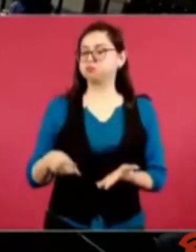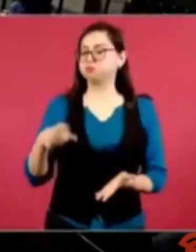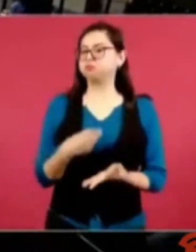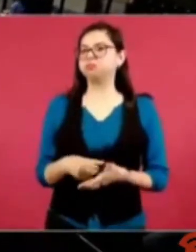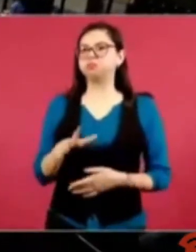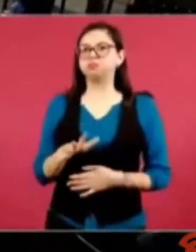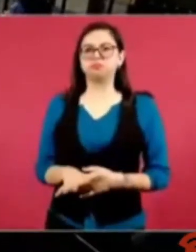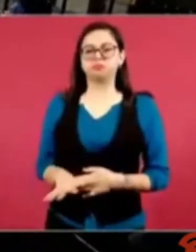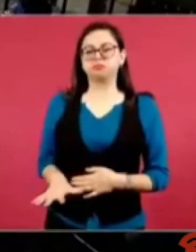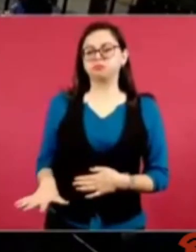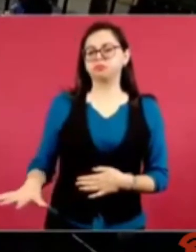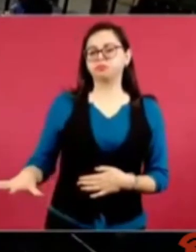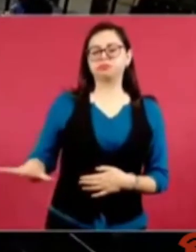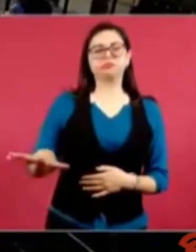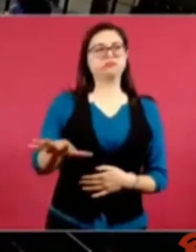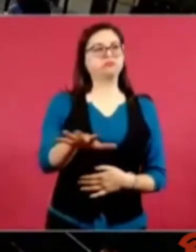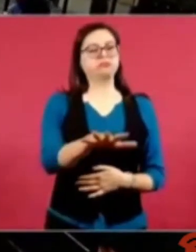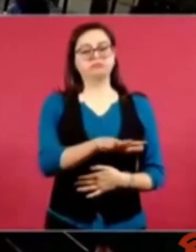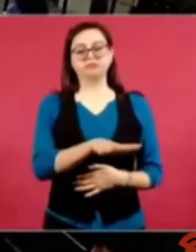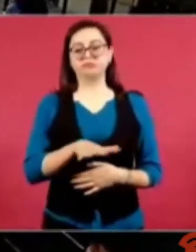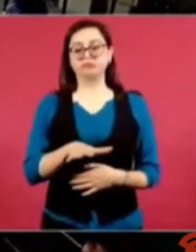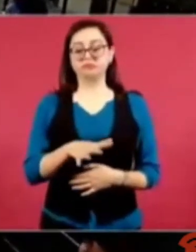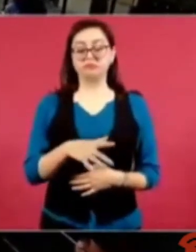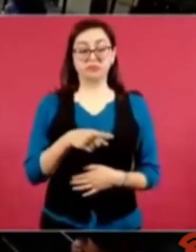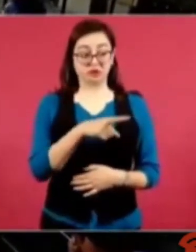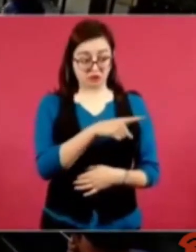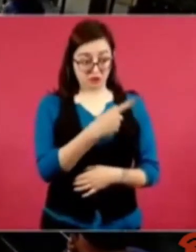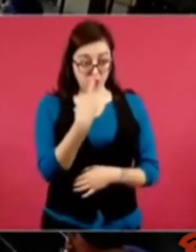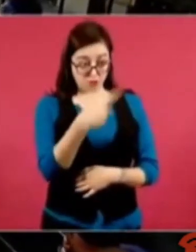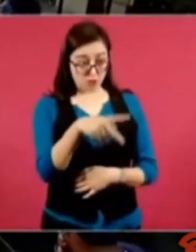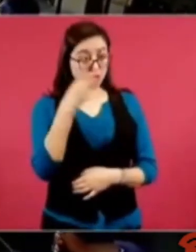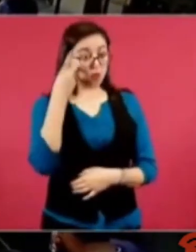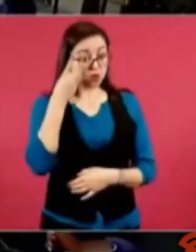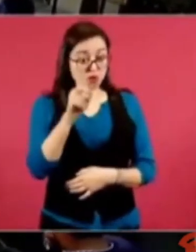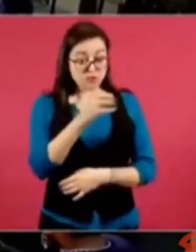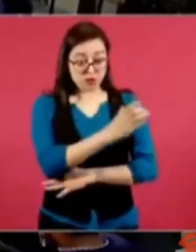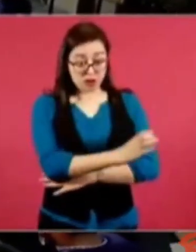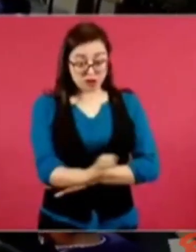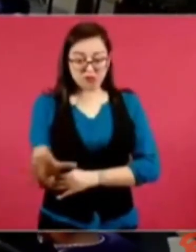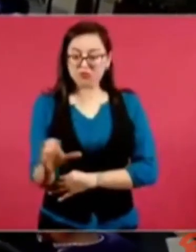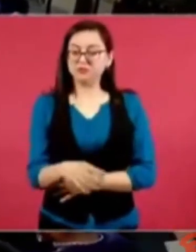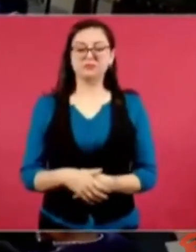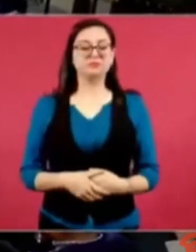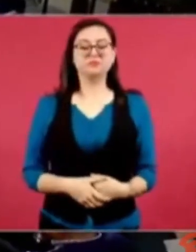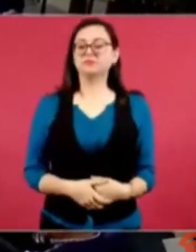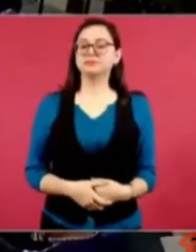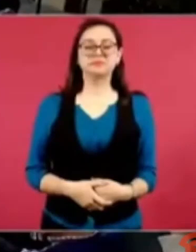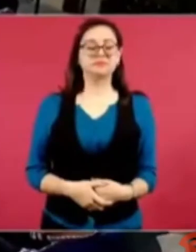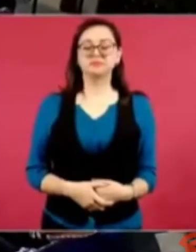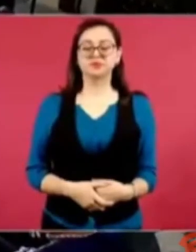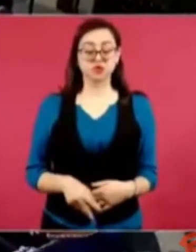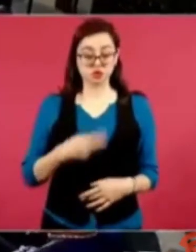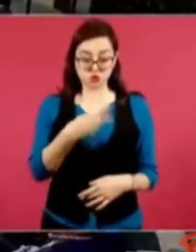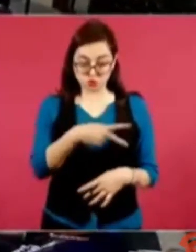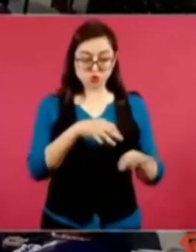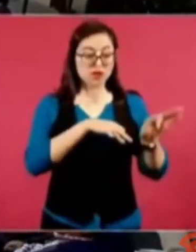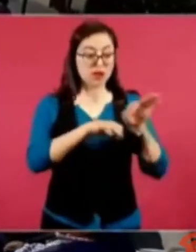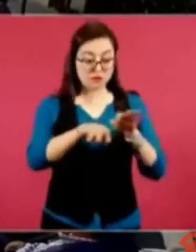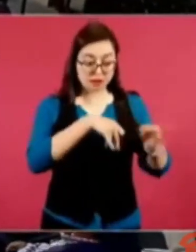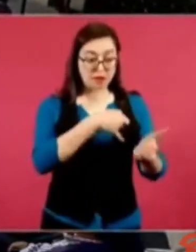desde luego no campesinos, ya la tierra no es de quien la trabaja,